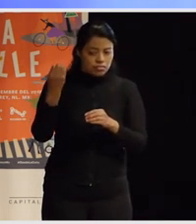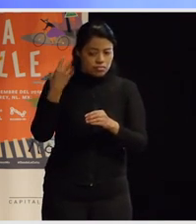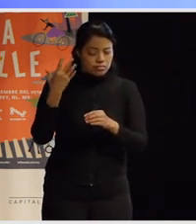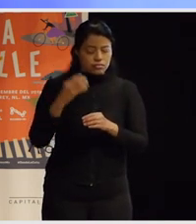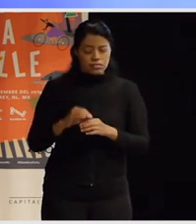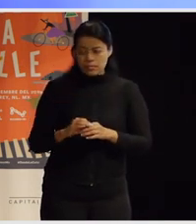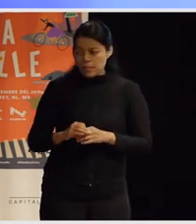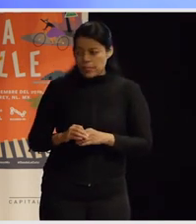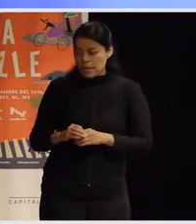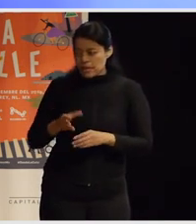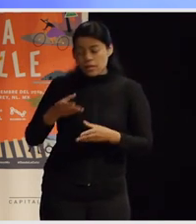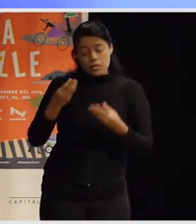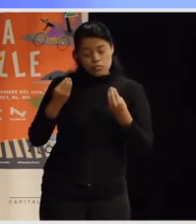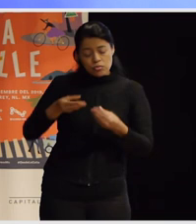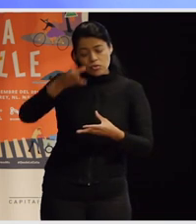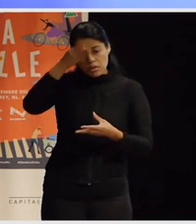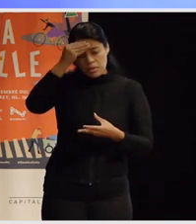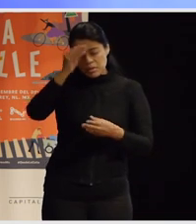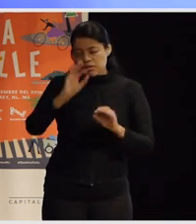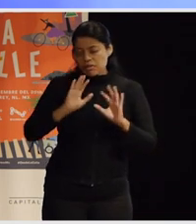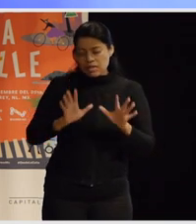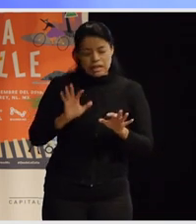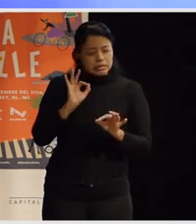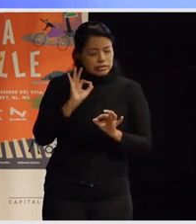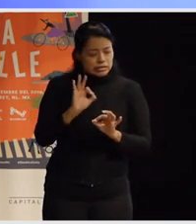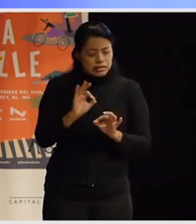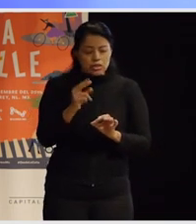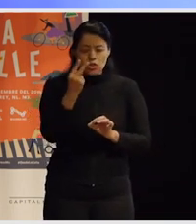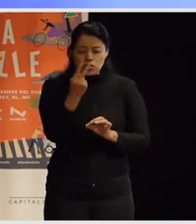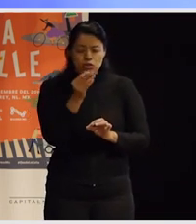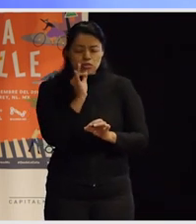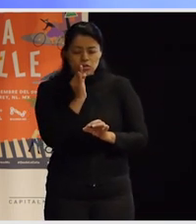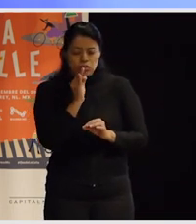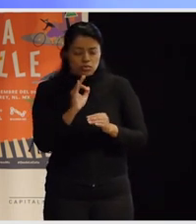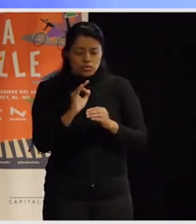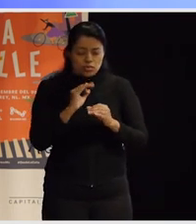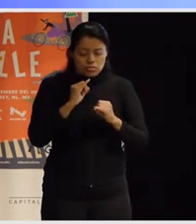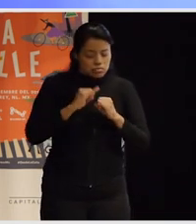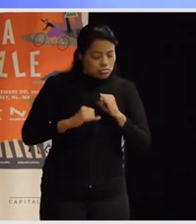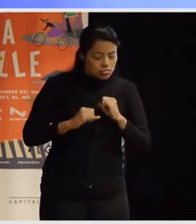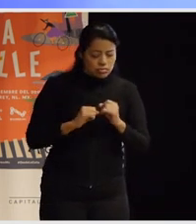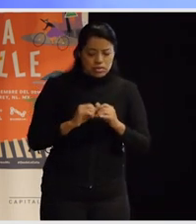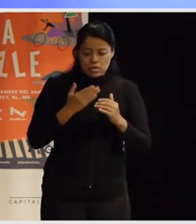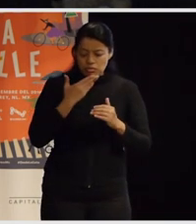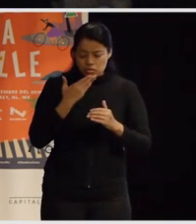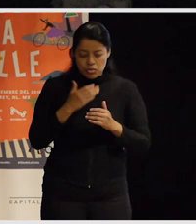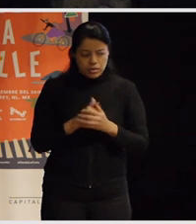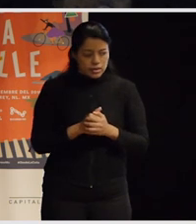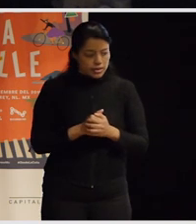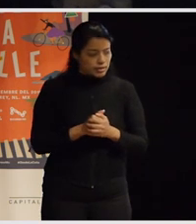fructífero casi a tiempo nos pasamos dos minutitos entonces estamos muy muy bien